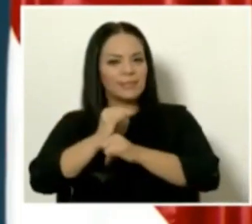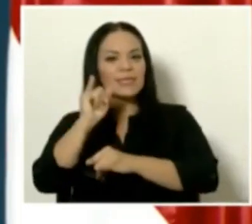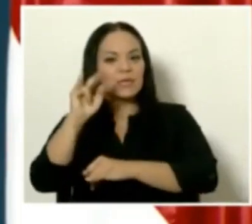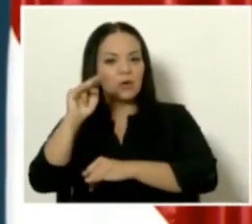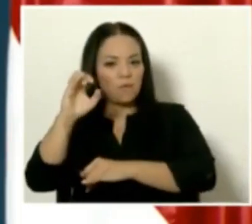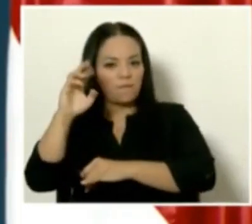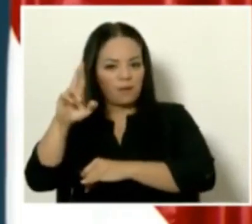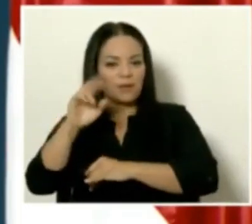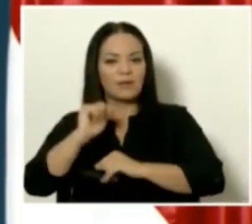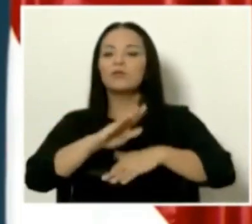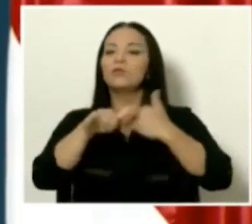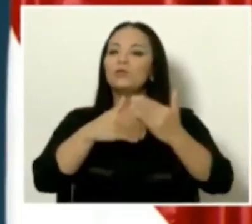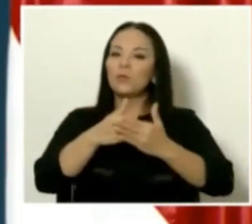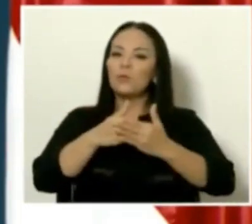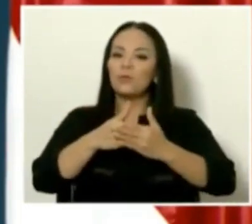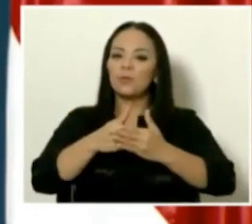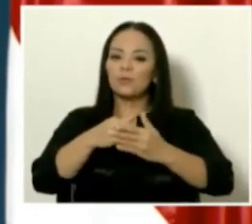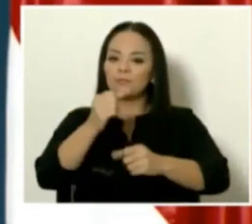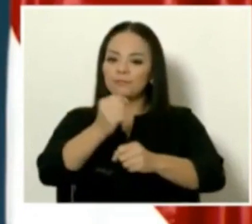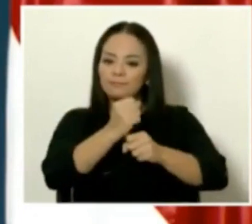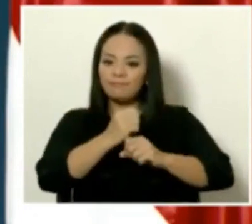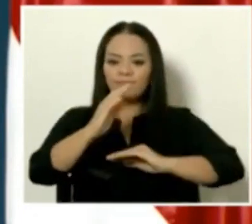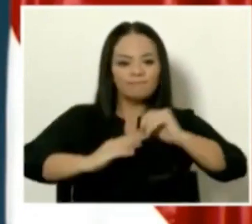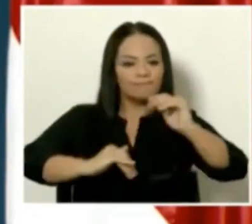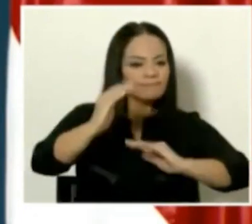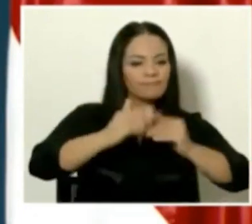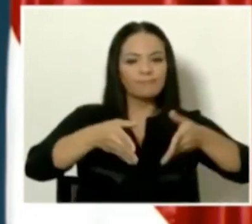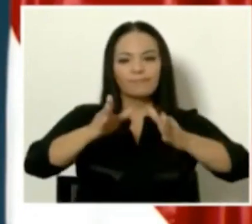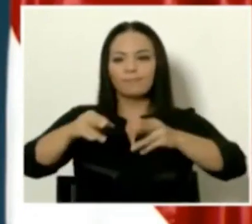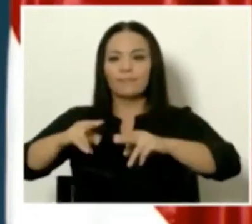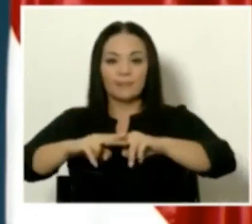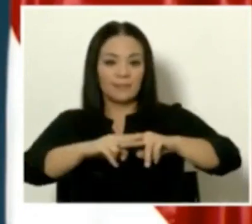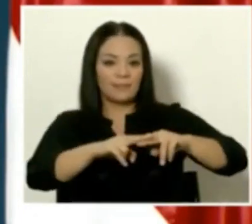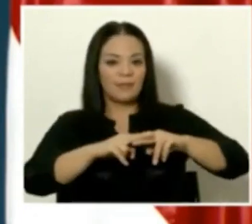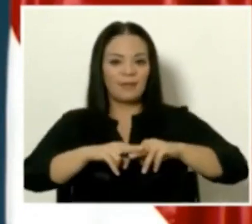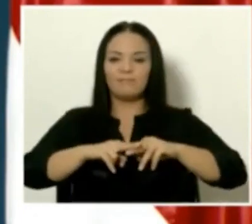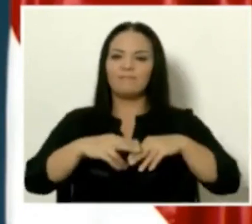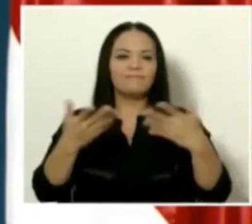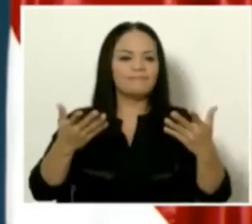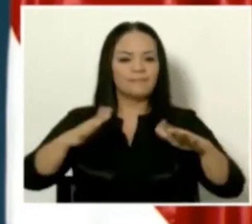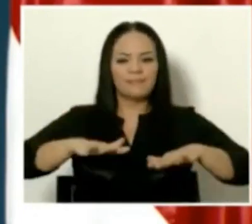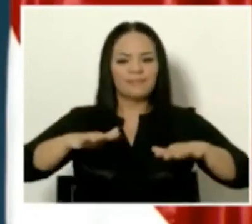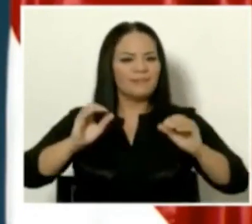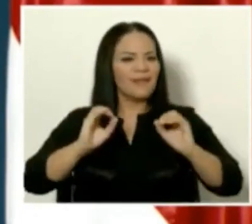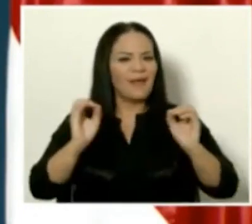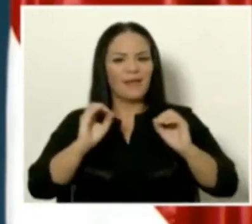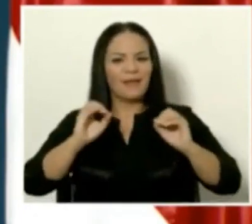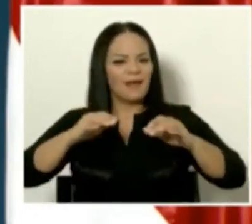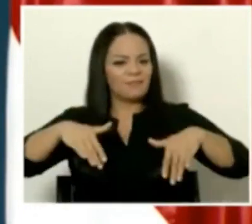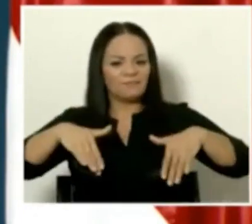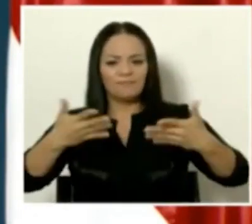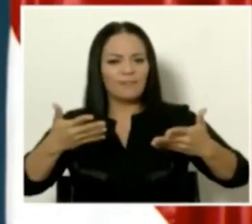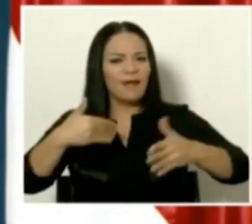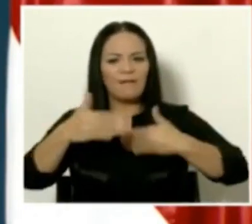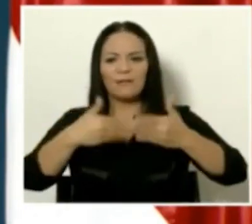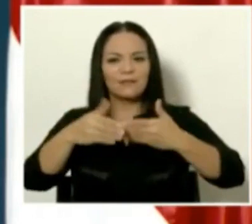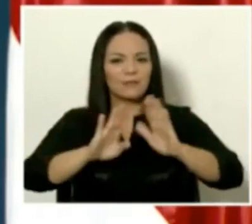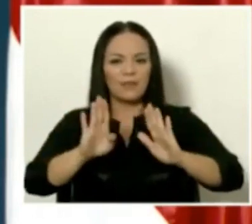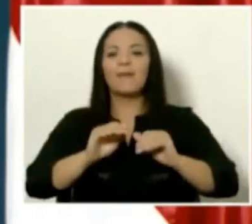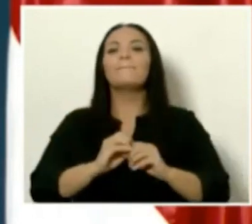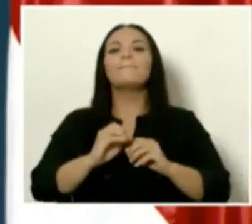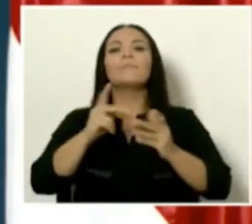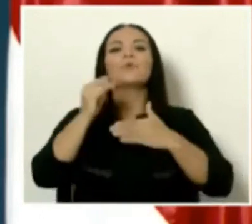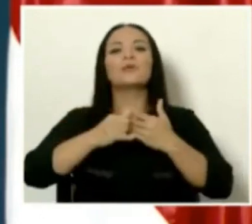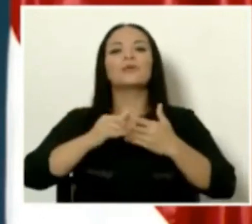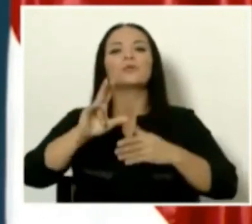toda la obra de infraestructura ferroviaria de Costa Rica no estaba avanzando a la velocidad y los proyectos no tenían